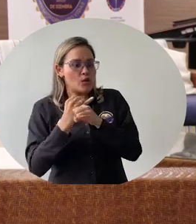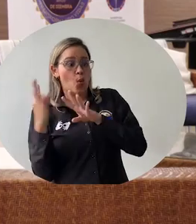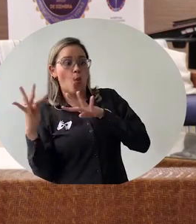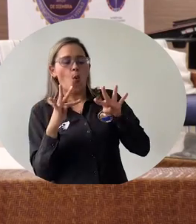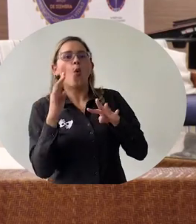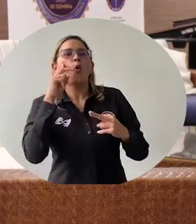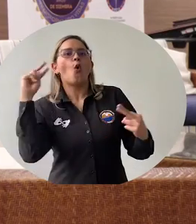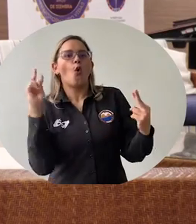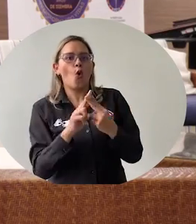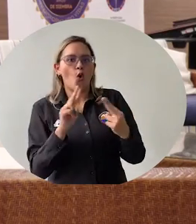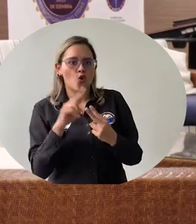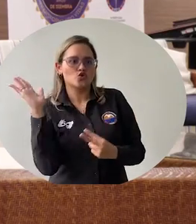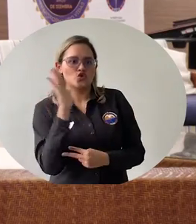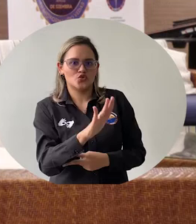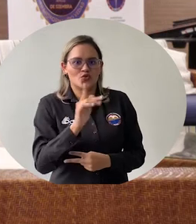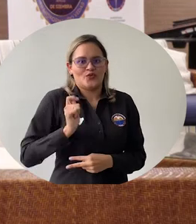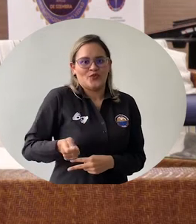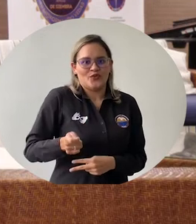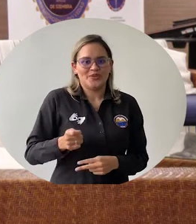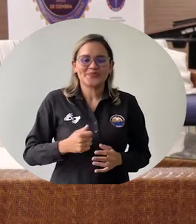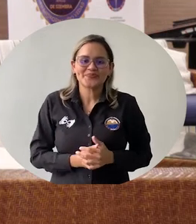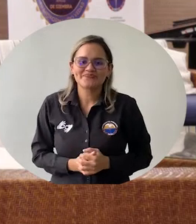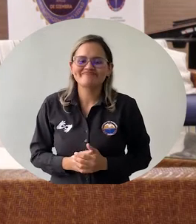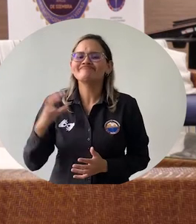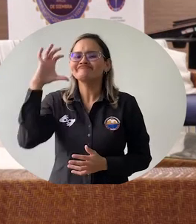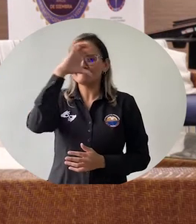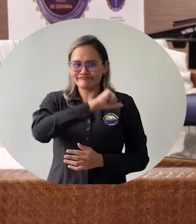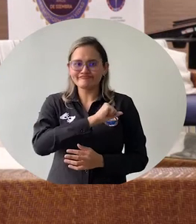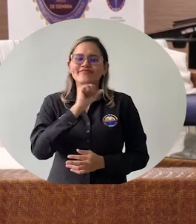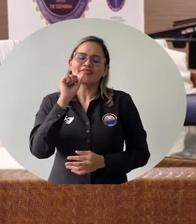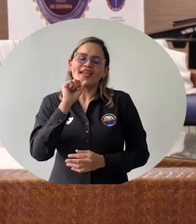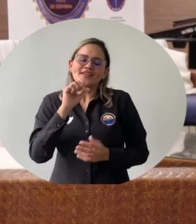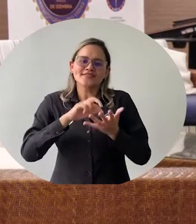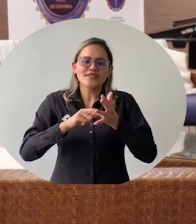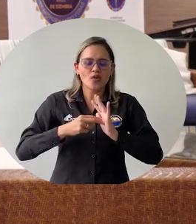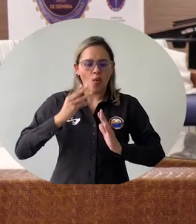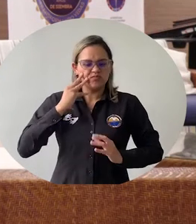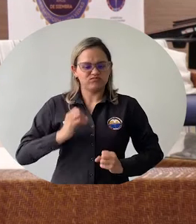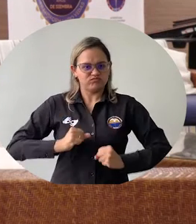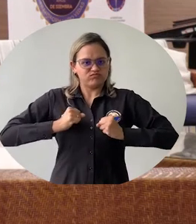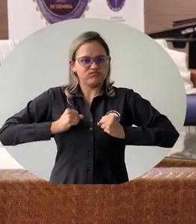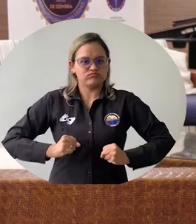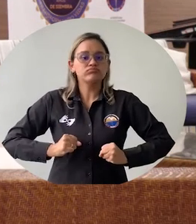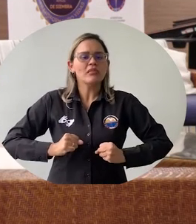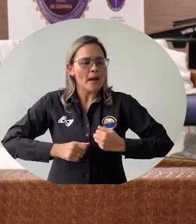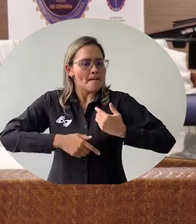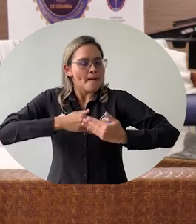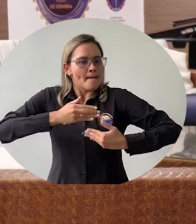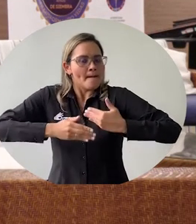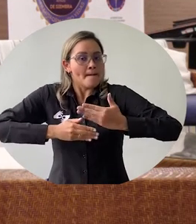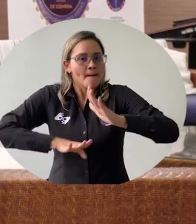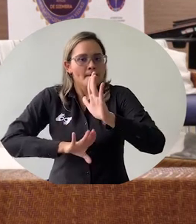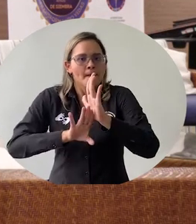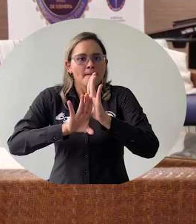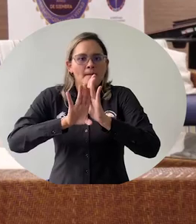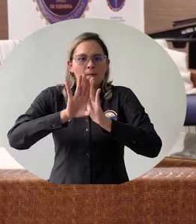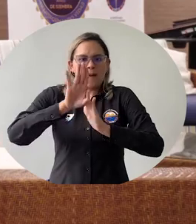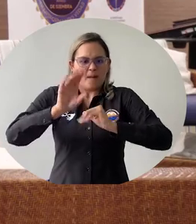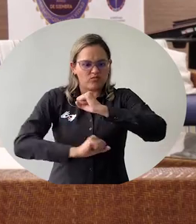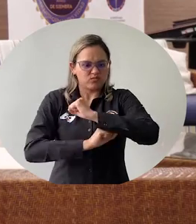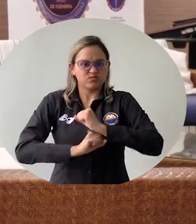claramente hay un proceso de maduración, de crecimiento, de fortalecimiento. El programa ha ido creciendo